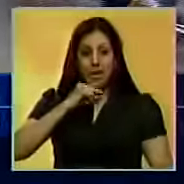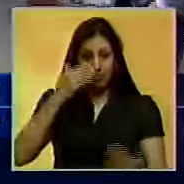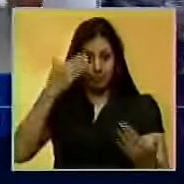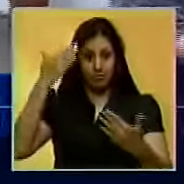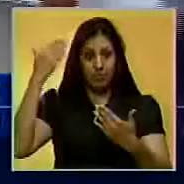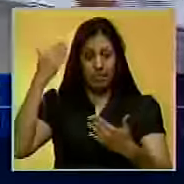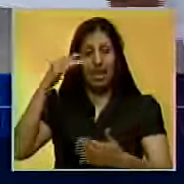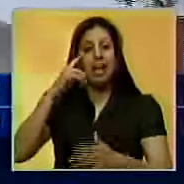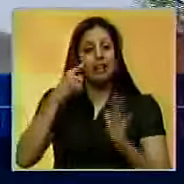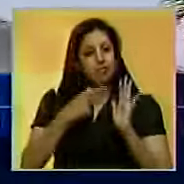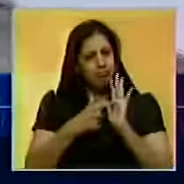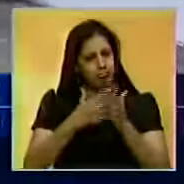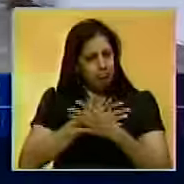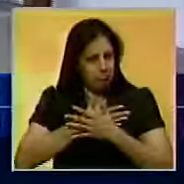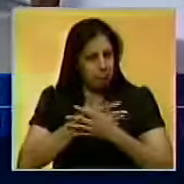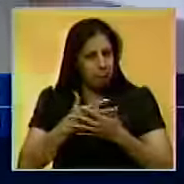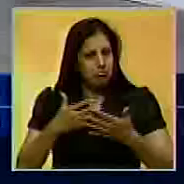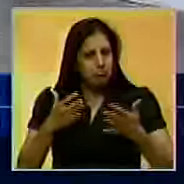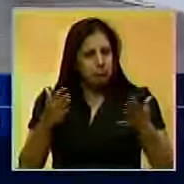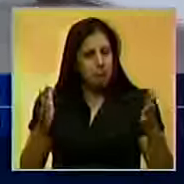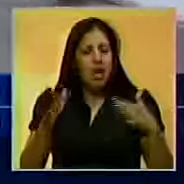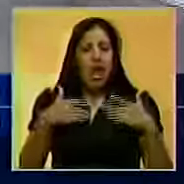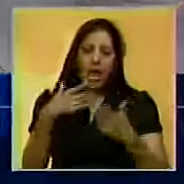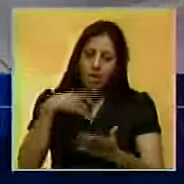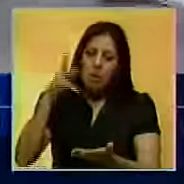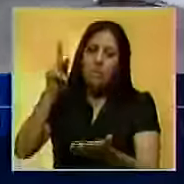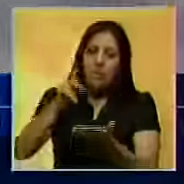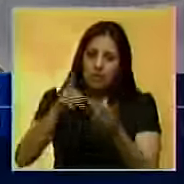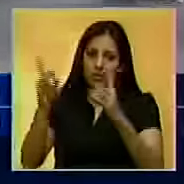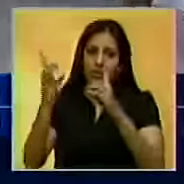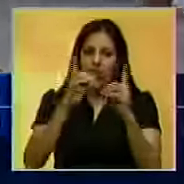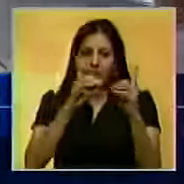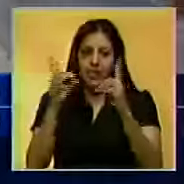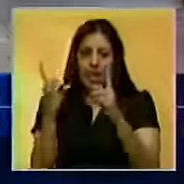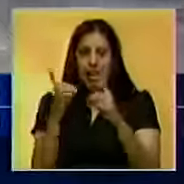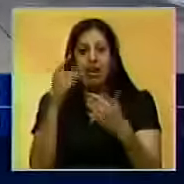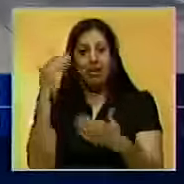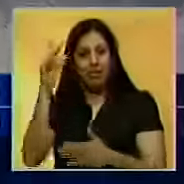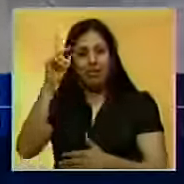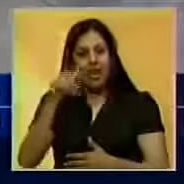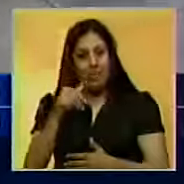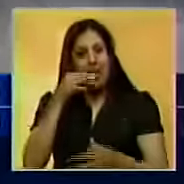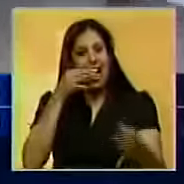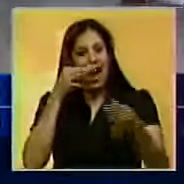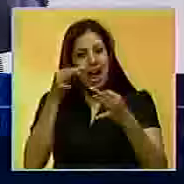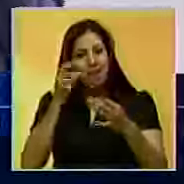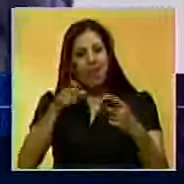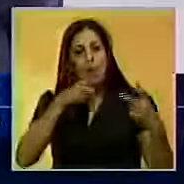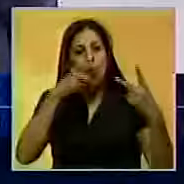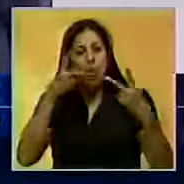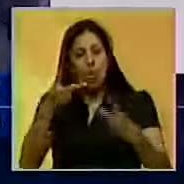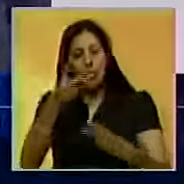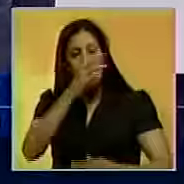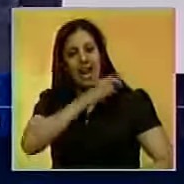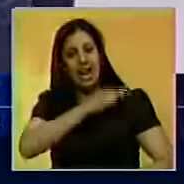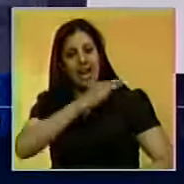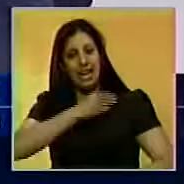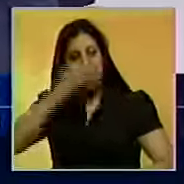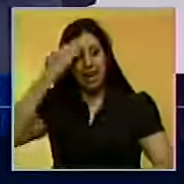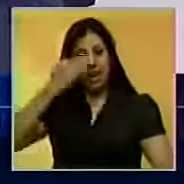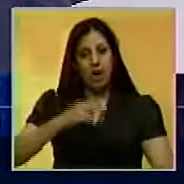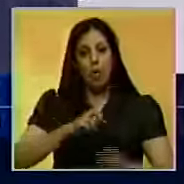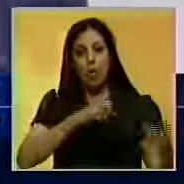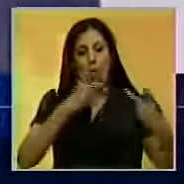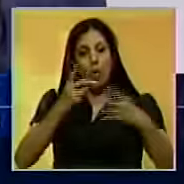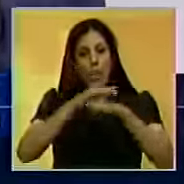Giordano, quien mostró su disposición a participar en el diálogo. Allí también se refirió al nombramiento del general Néstor Reverol